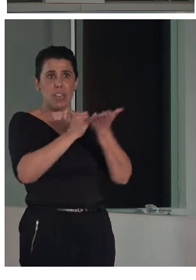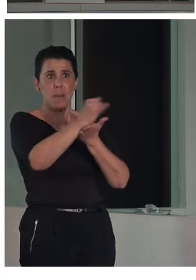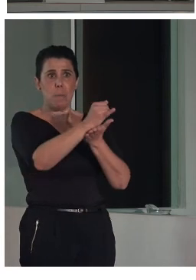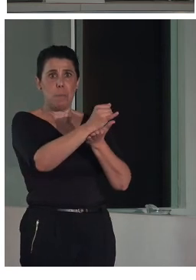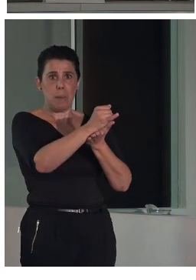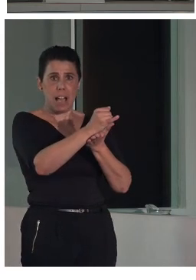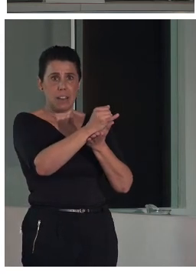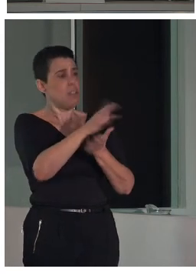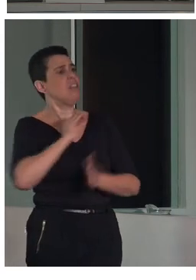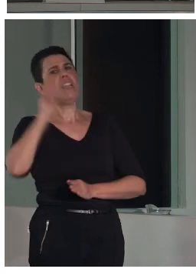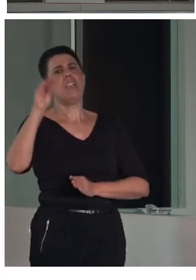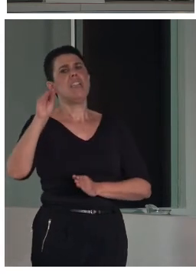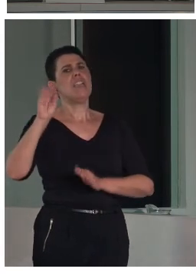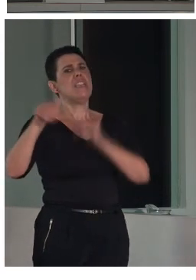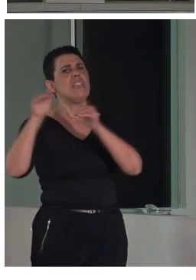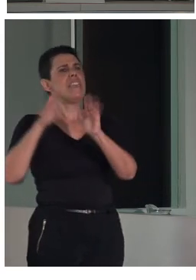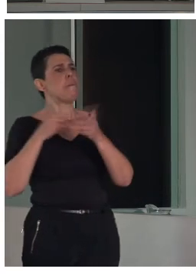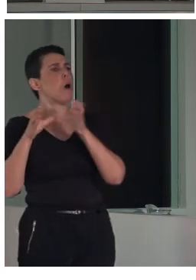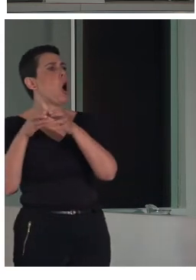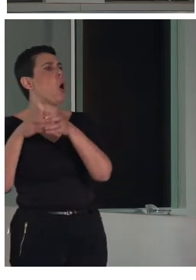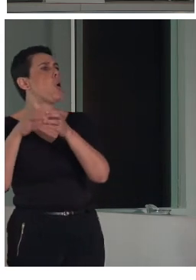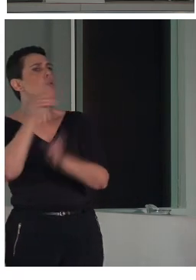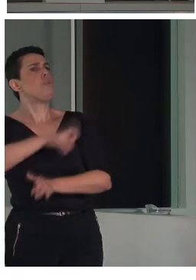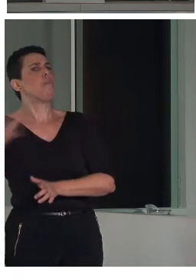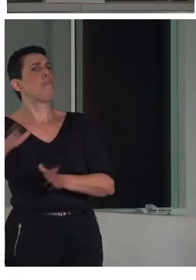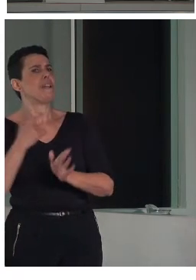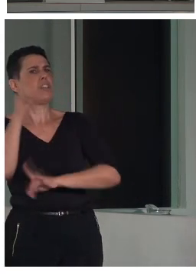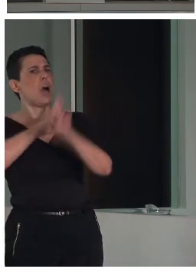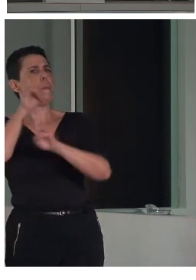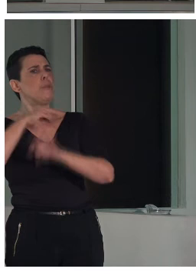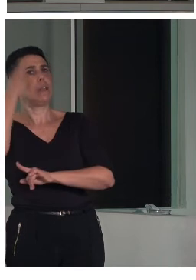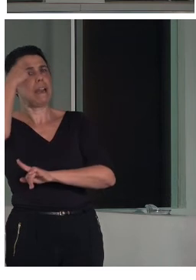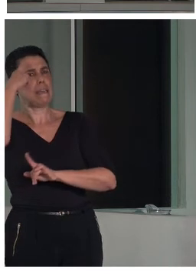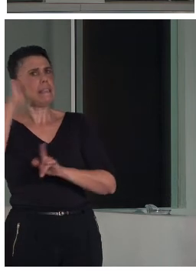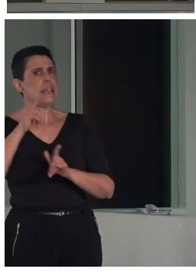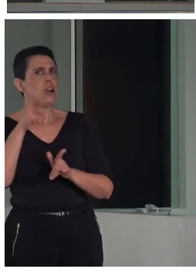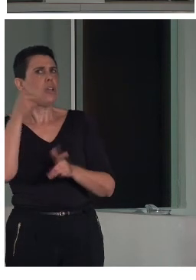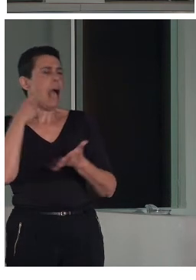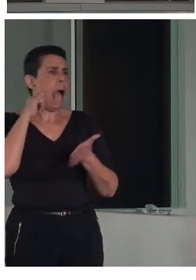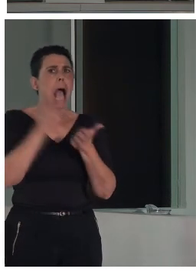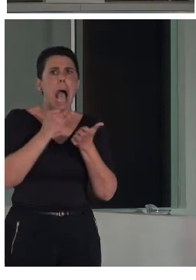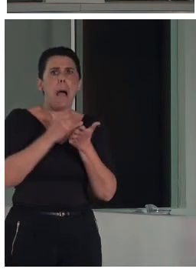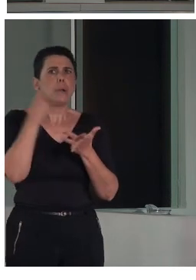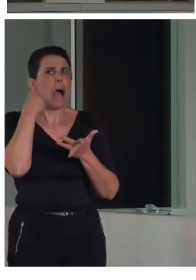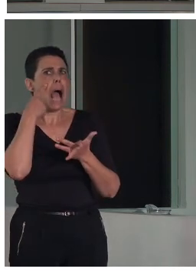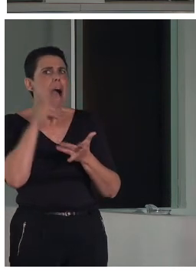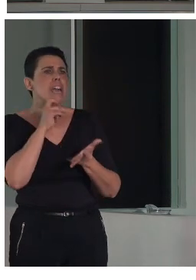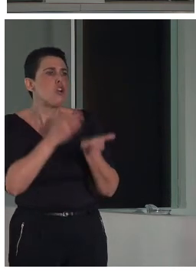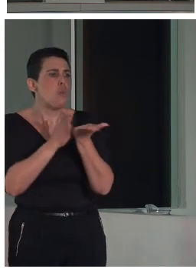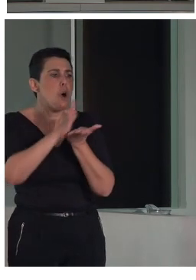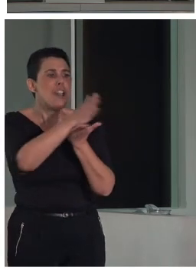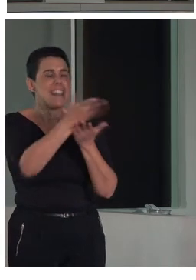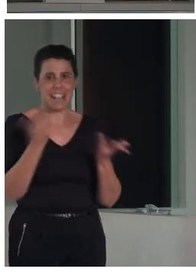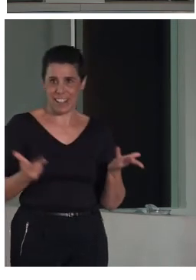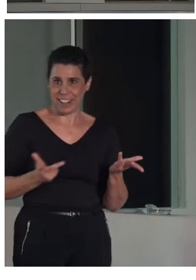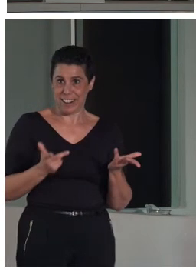con discapacidad intelectual y les ponemos a hacer el recorrido y entonces les planteamos que tienen que ir llegando